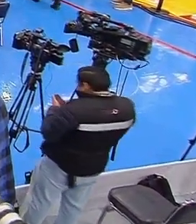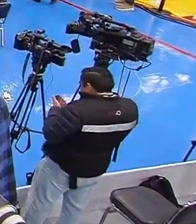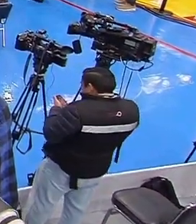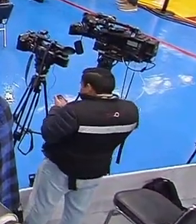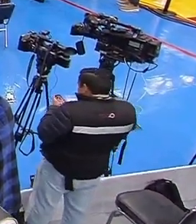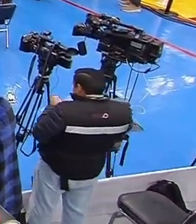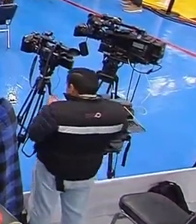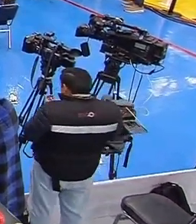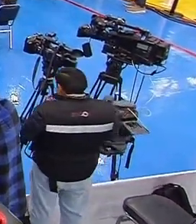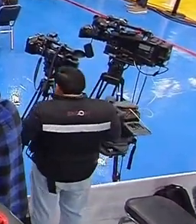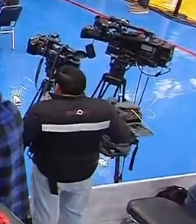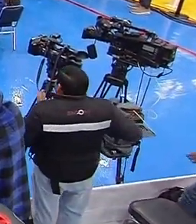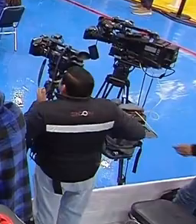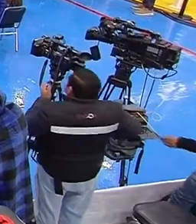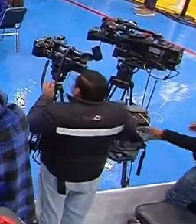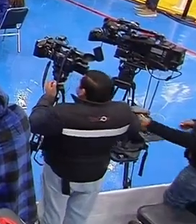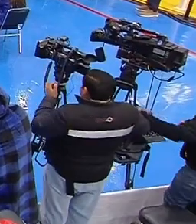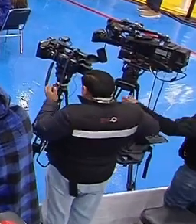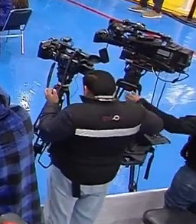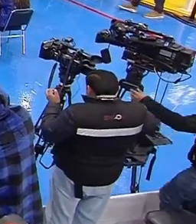Gobierno de México